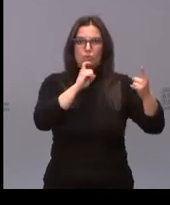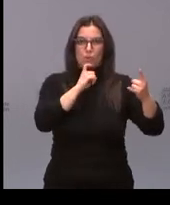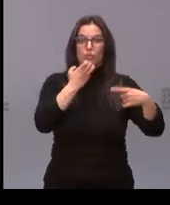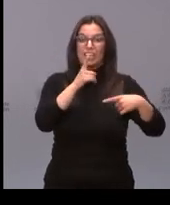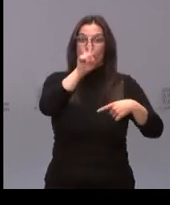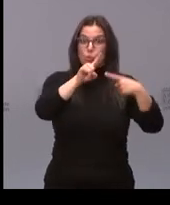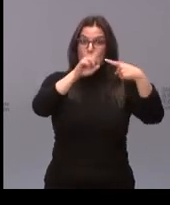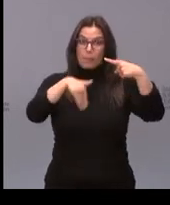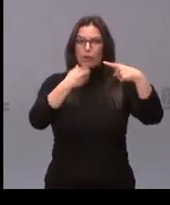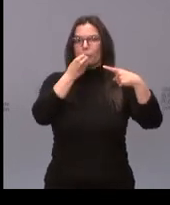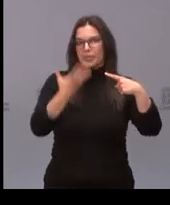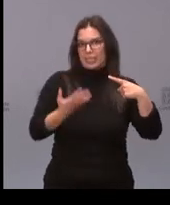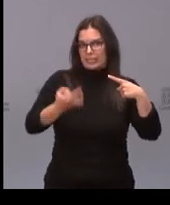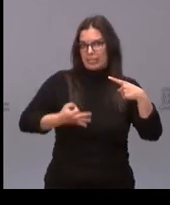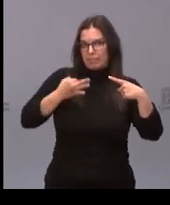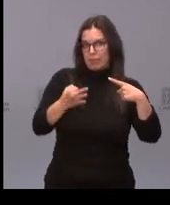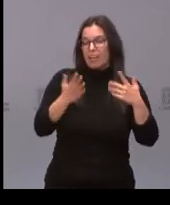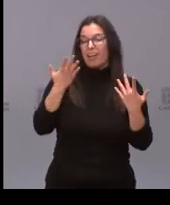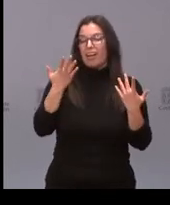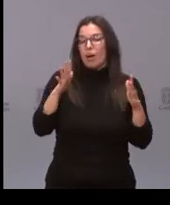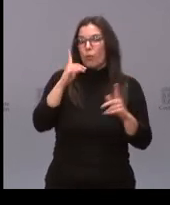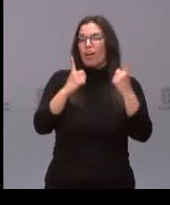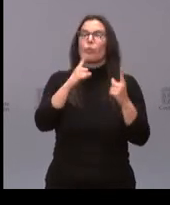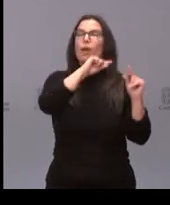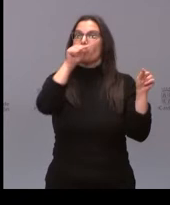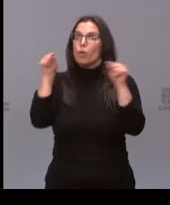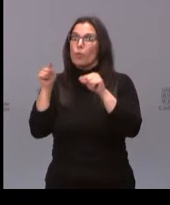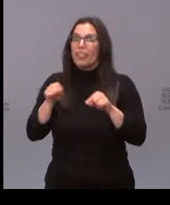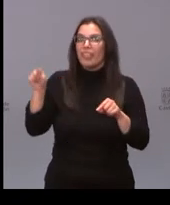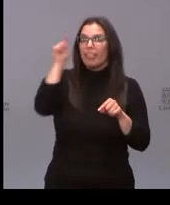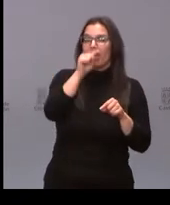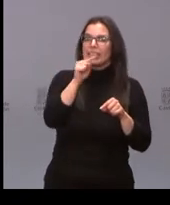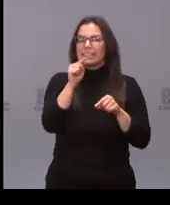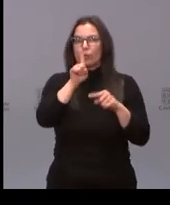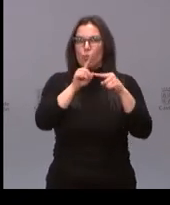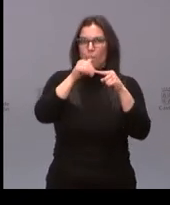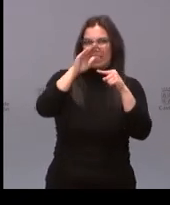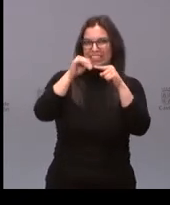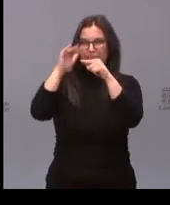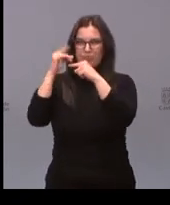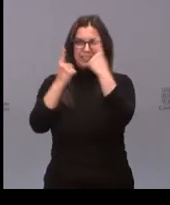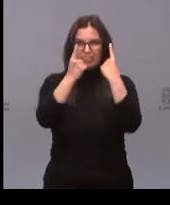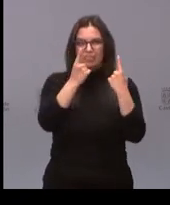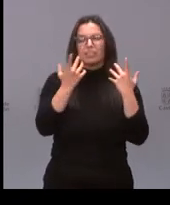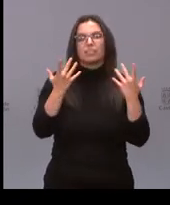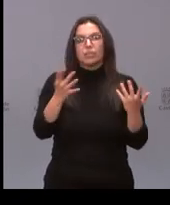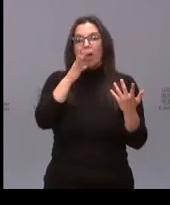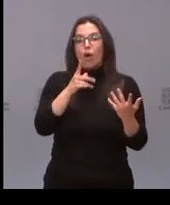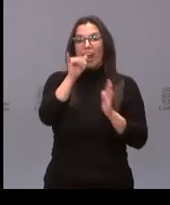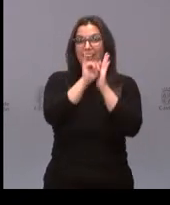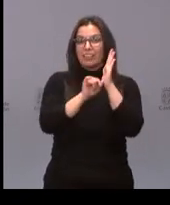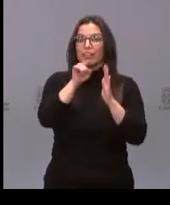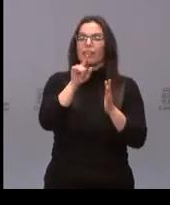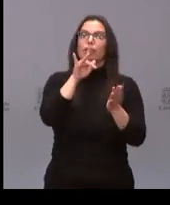buena noticia, aunque algunas provincias tienen todavía valores superiores. En estos momentos, este índice se